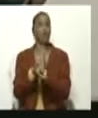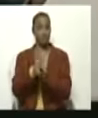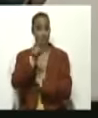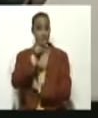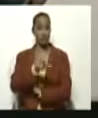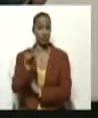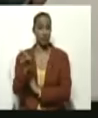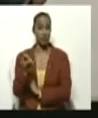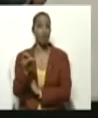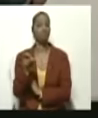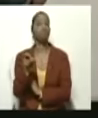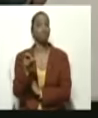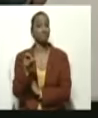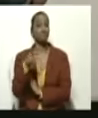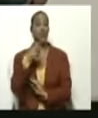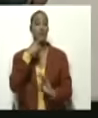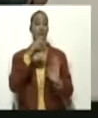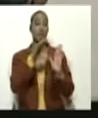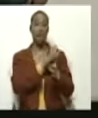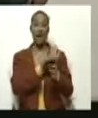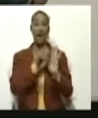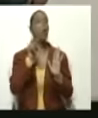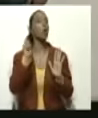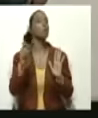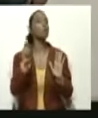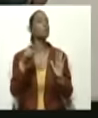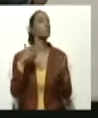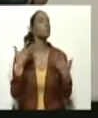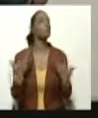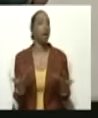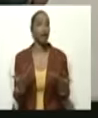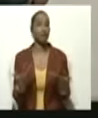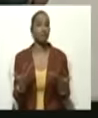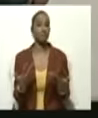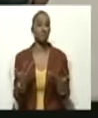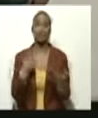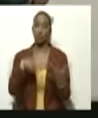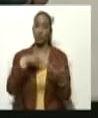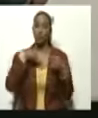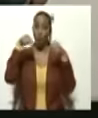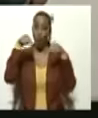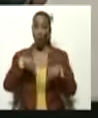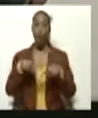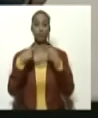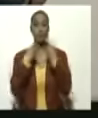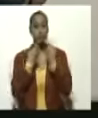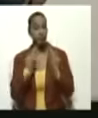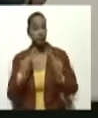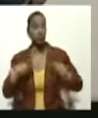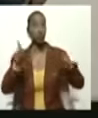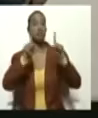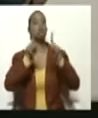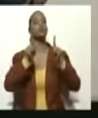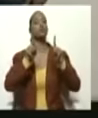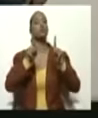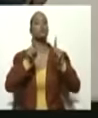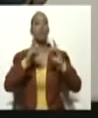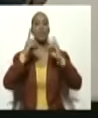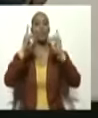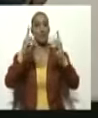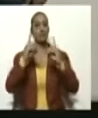el marco de la Constitución. En consecuencia, anunciamos que hemos tomado la decisión de